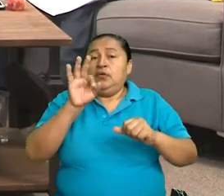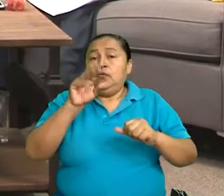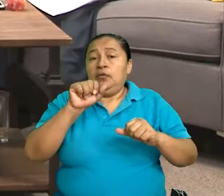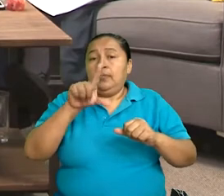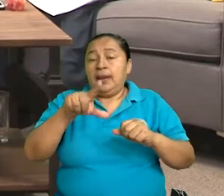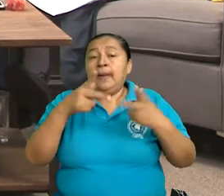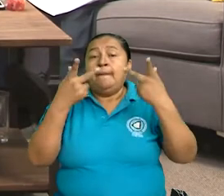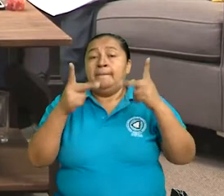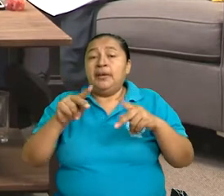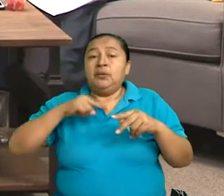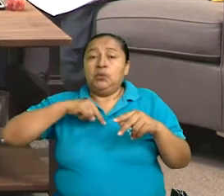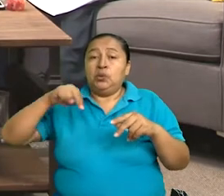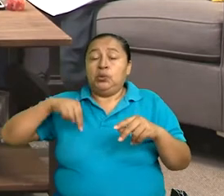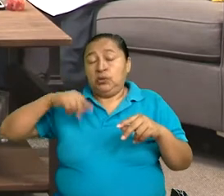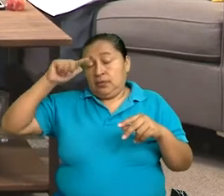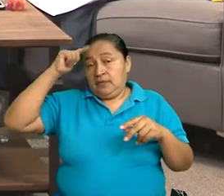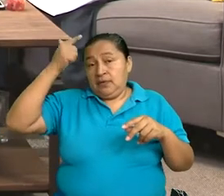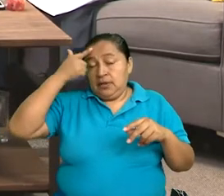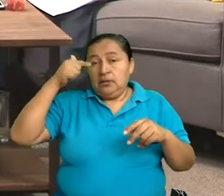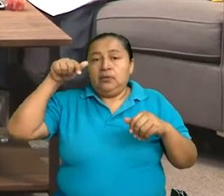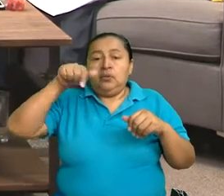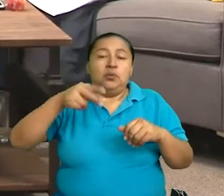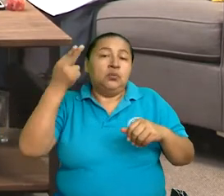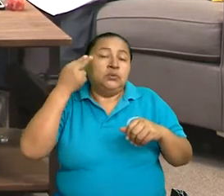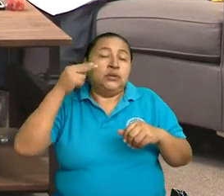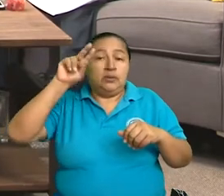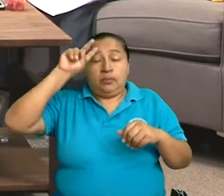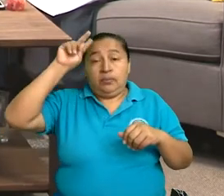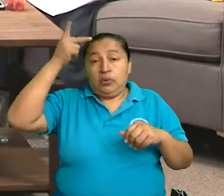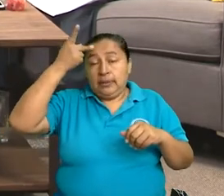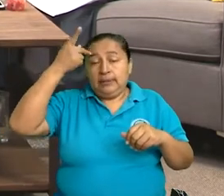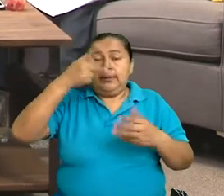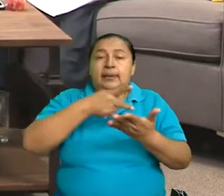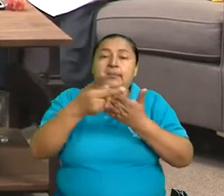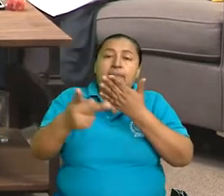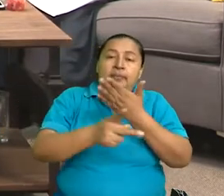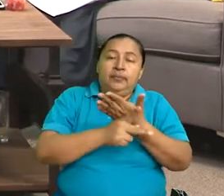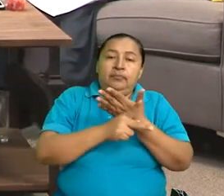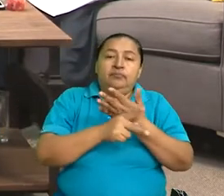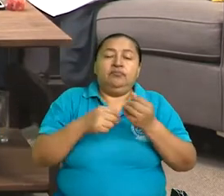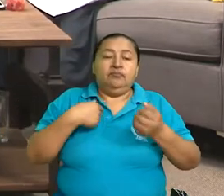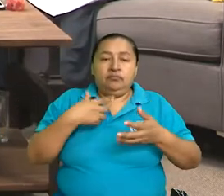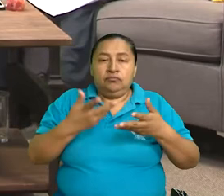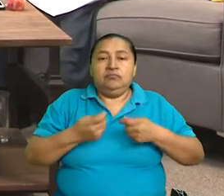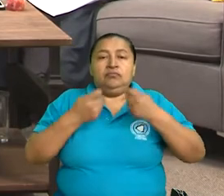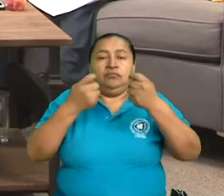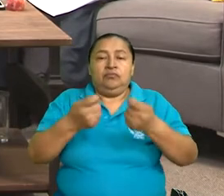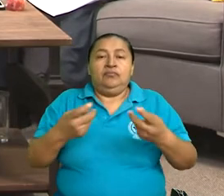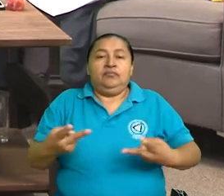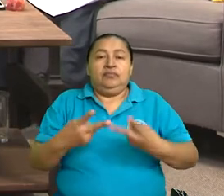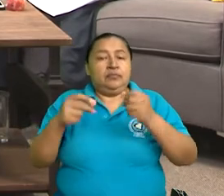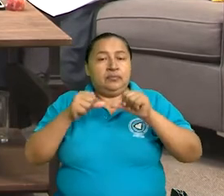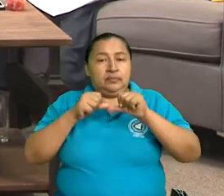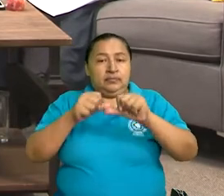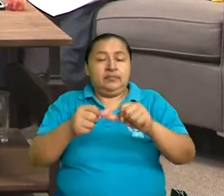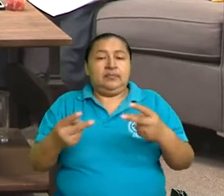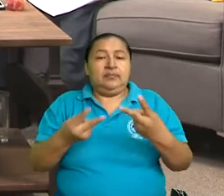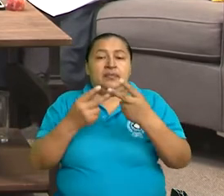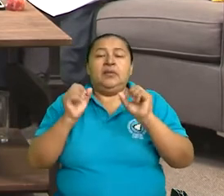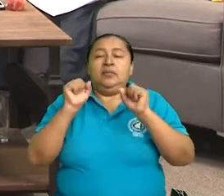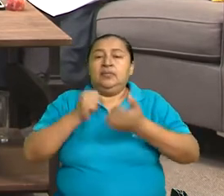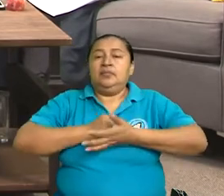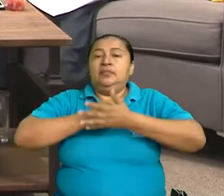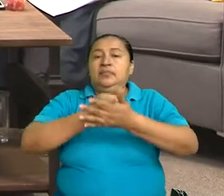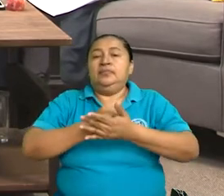pero nuestro gobierno, a través de sus políticas y sus programas, les da una vigencia real. Es decir, permite